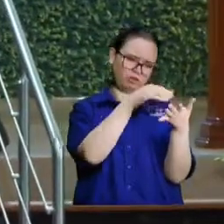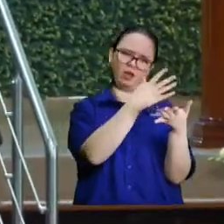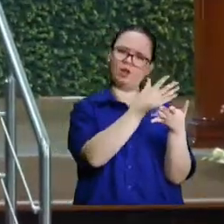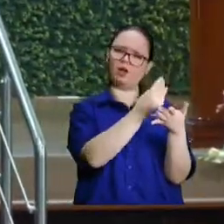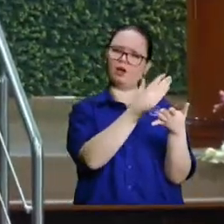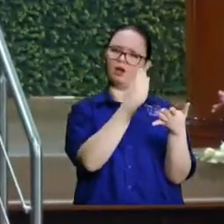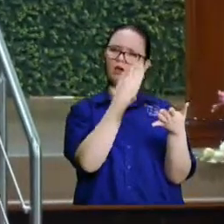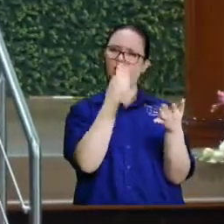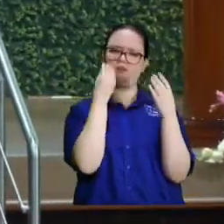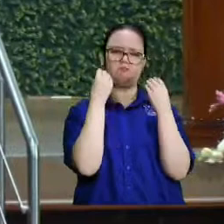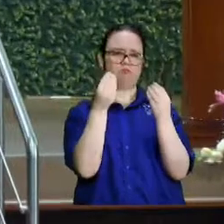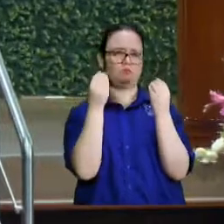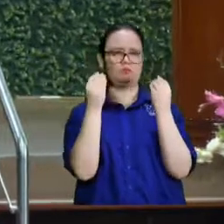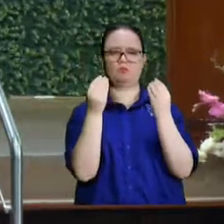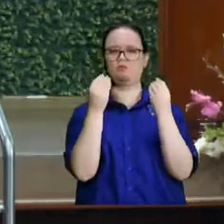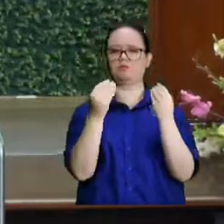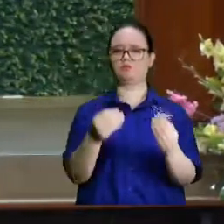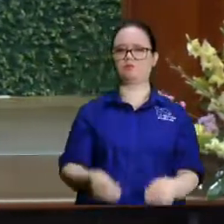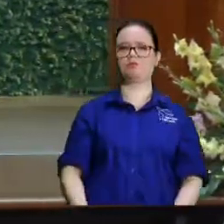un montón de cosas